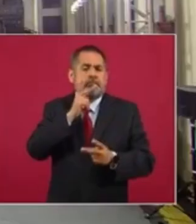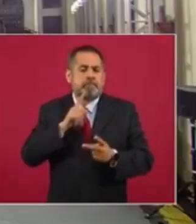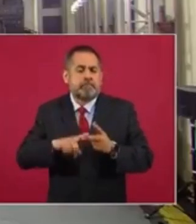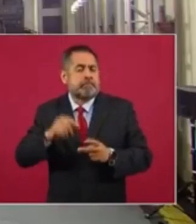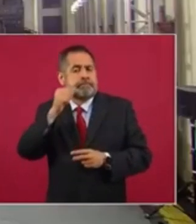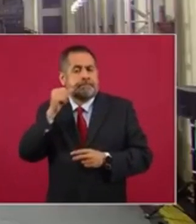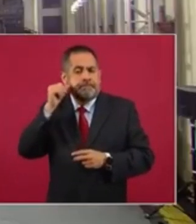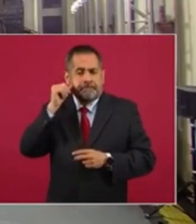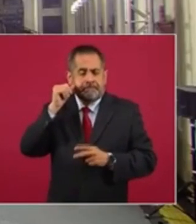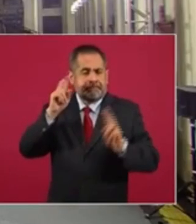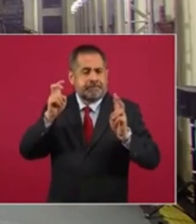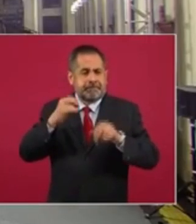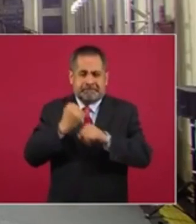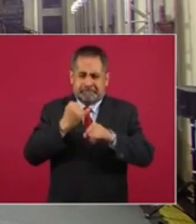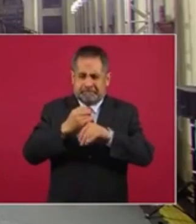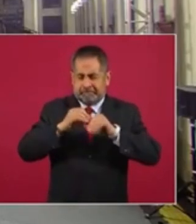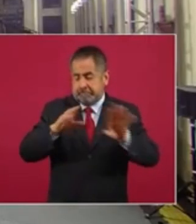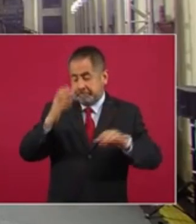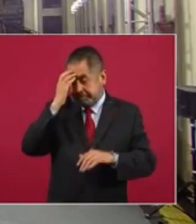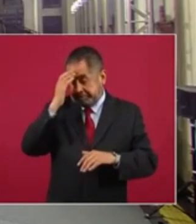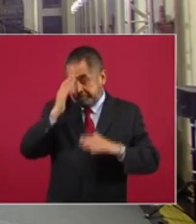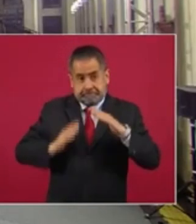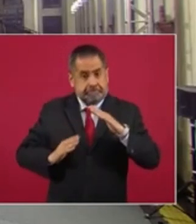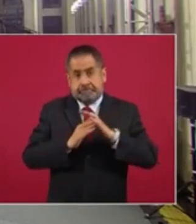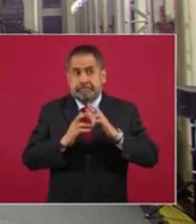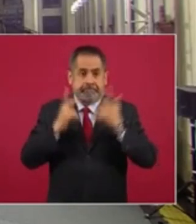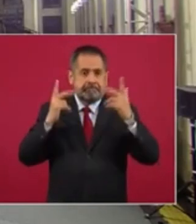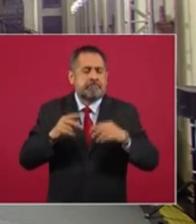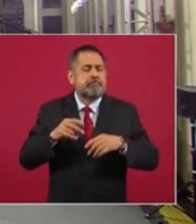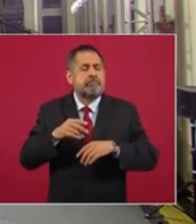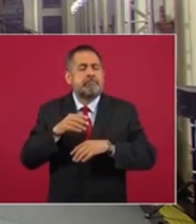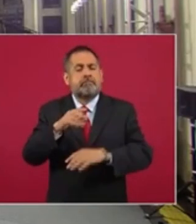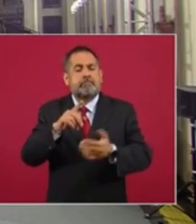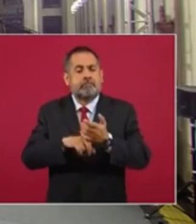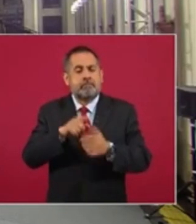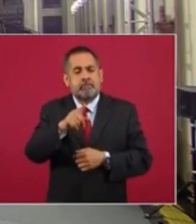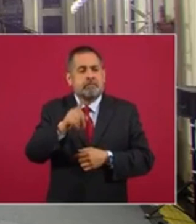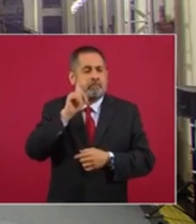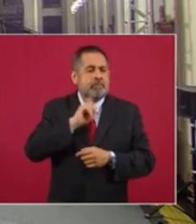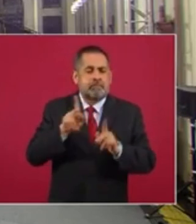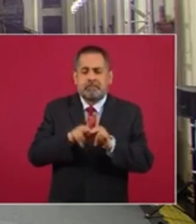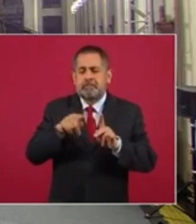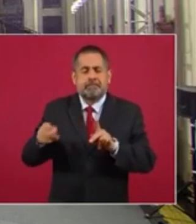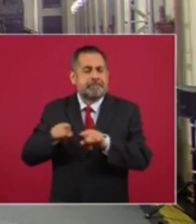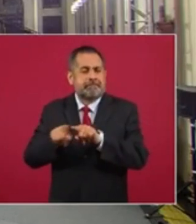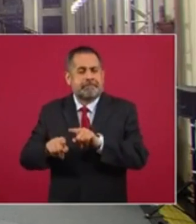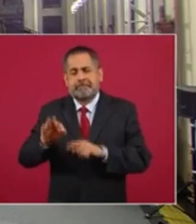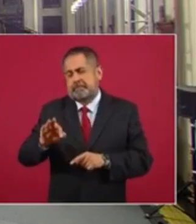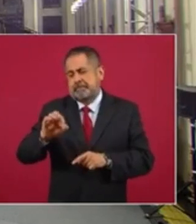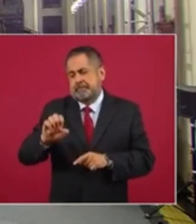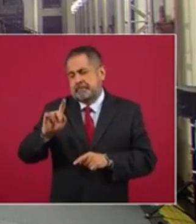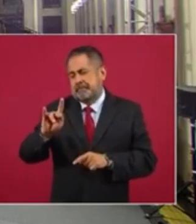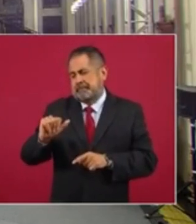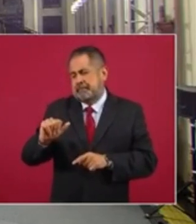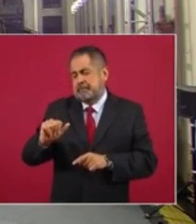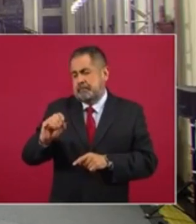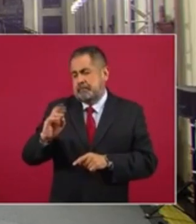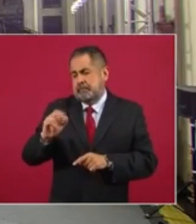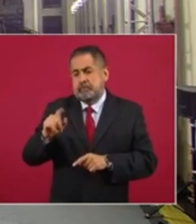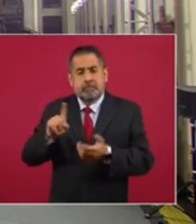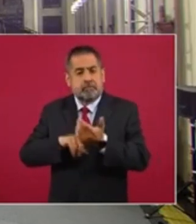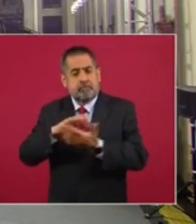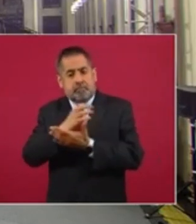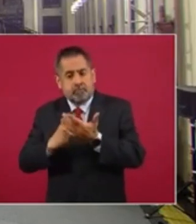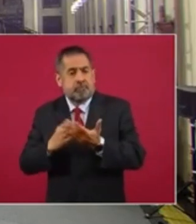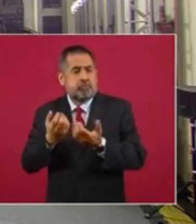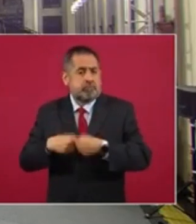El día de ayer fue tendencia en redes sociales. Esta información que se dio a conocer de su prima hermana, Felipa Obrador, que tiene contratos millonarios en Pemex,